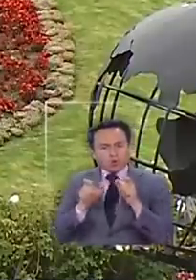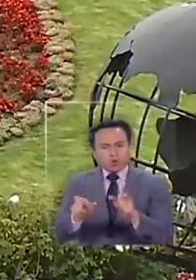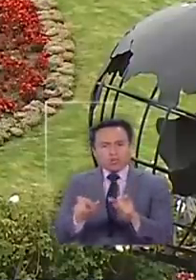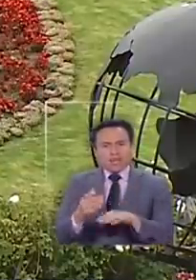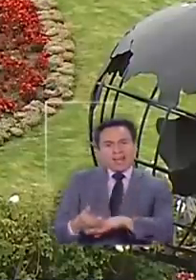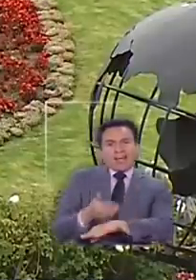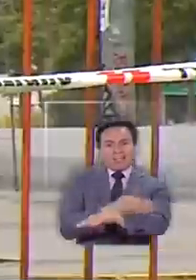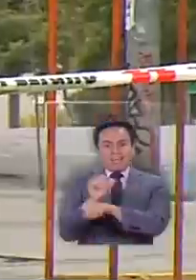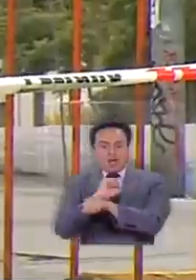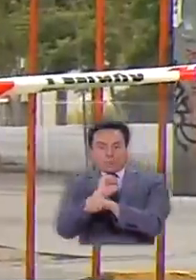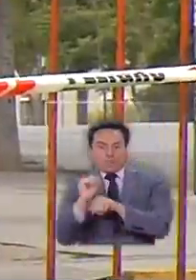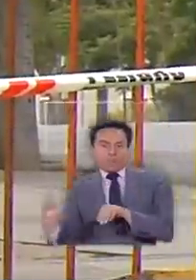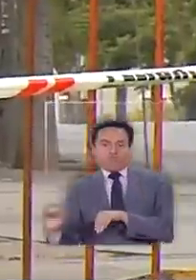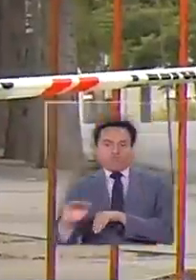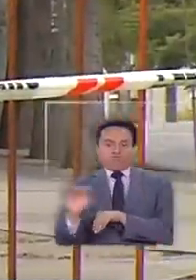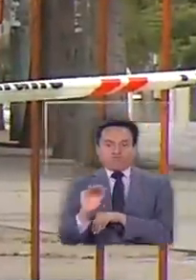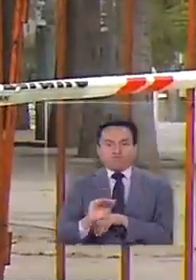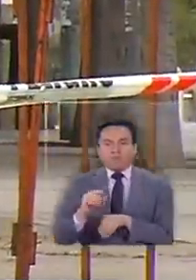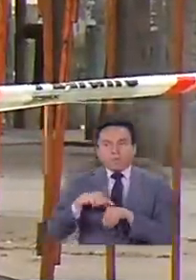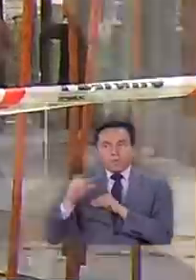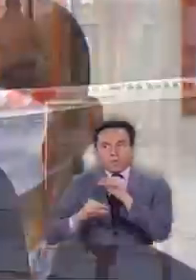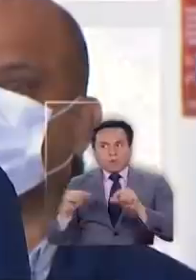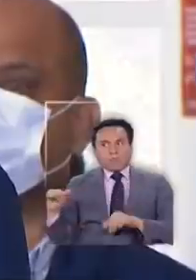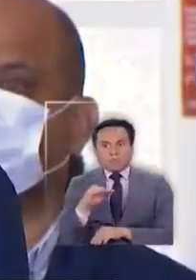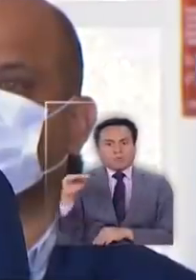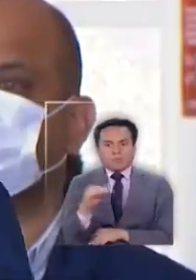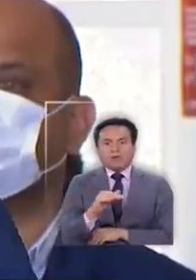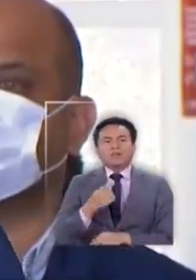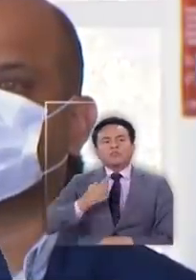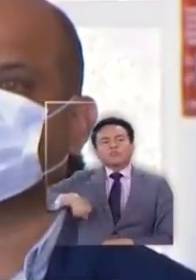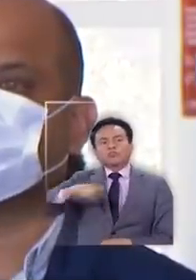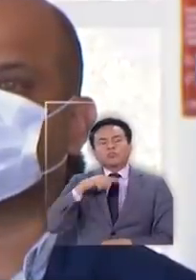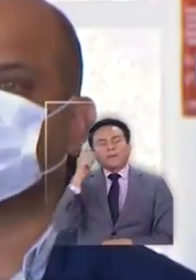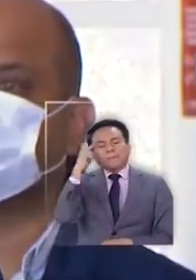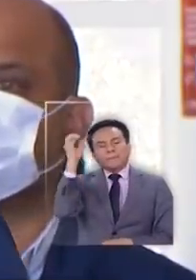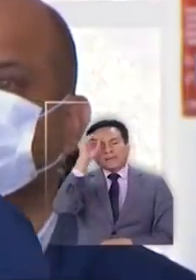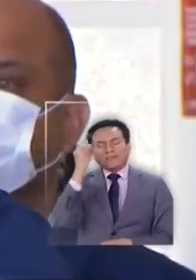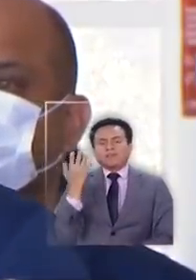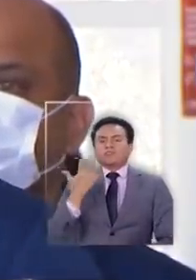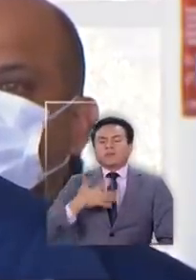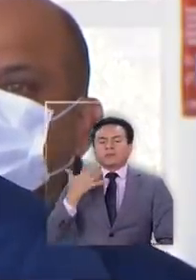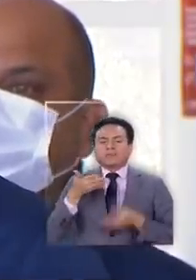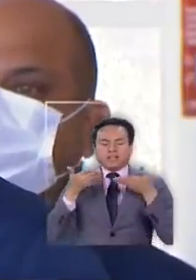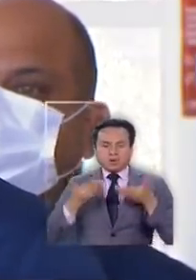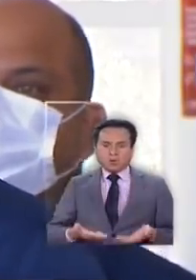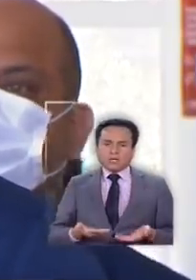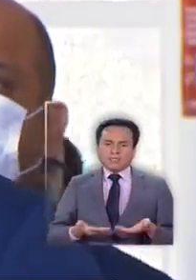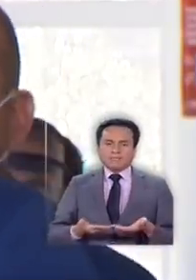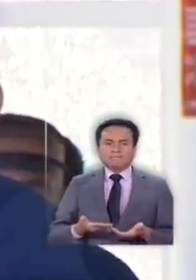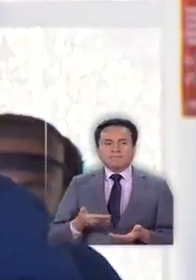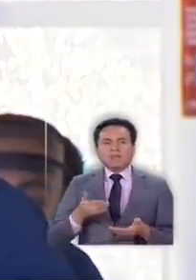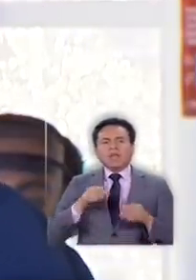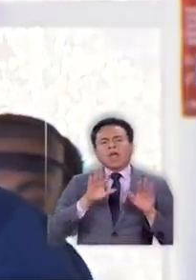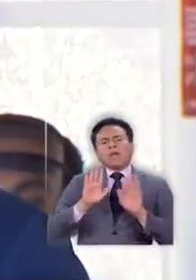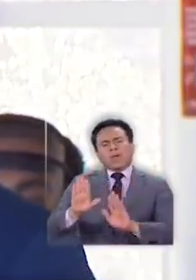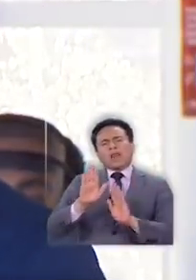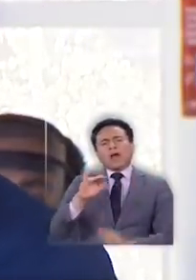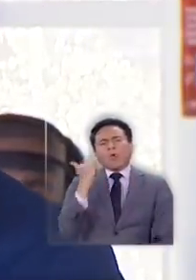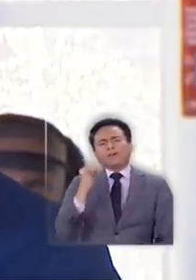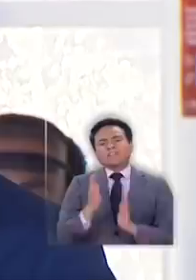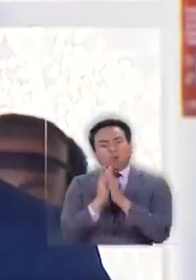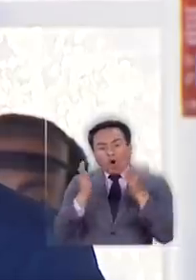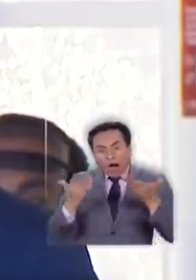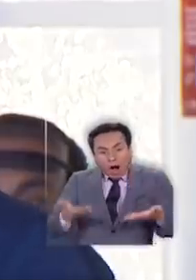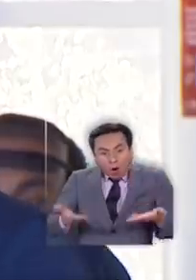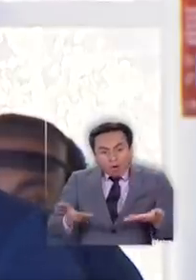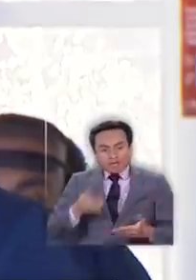que los automovilistas salgan en forma paulatina. Nos parece que es fundamental que no esperemos el jueves santo, sino que hoy